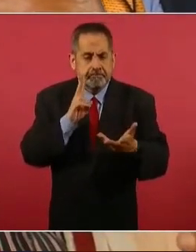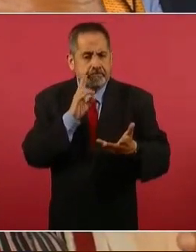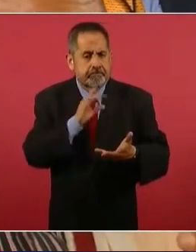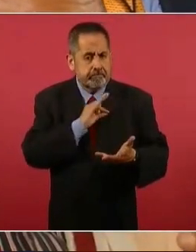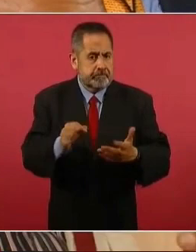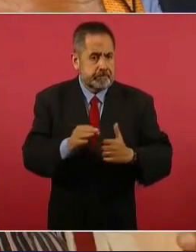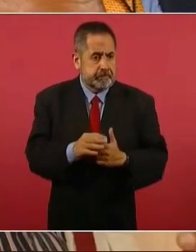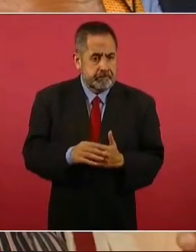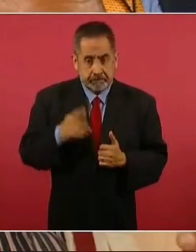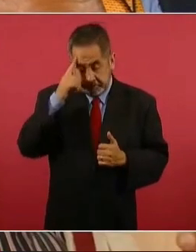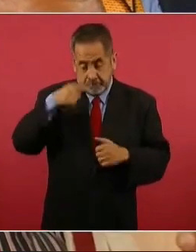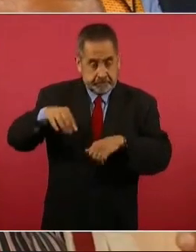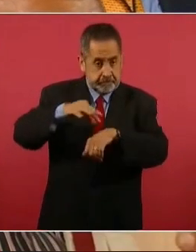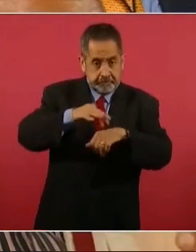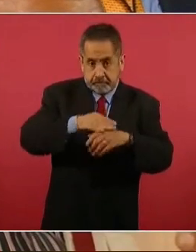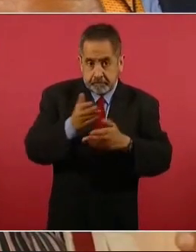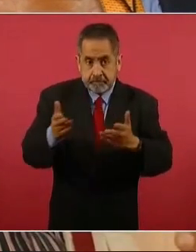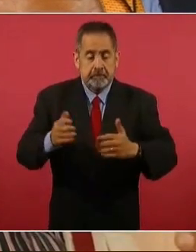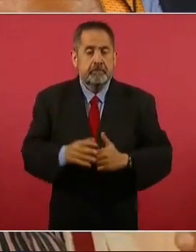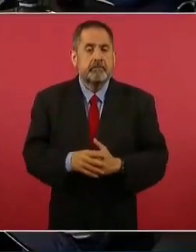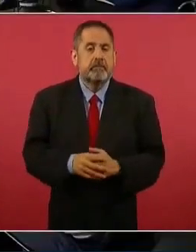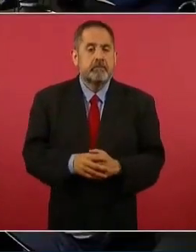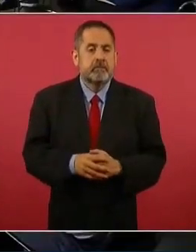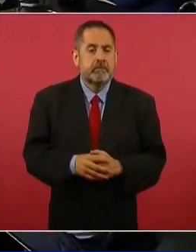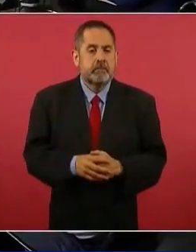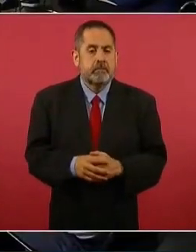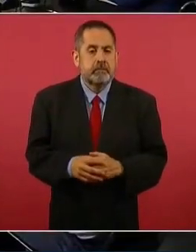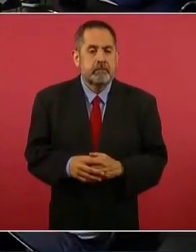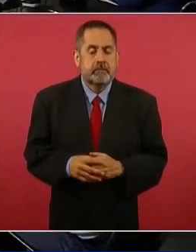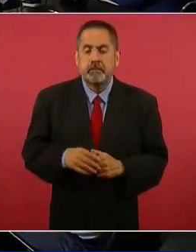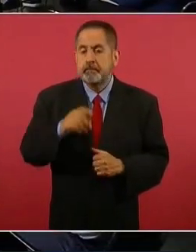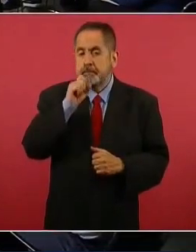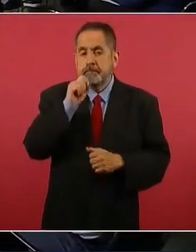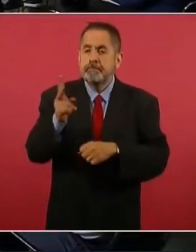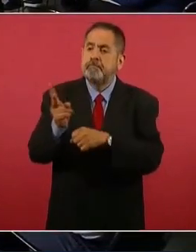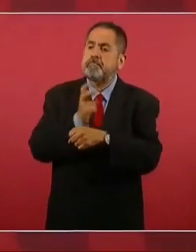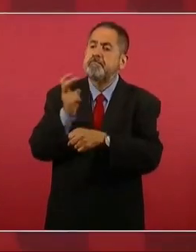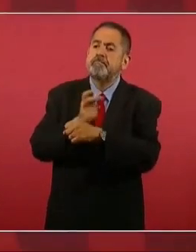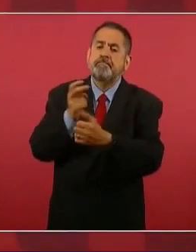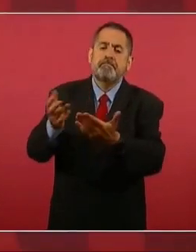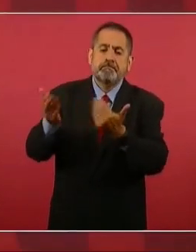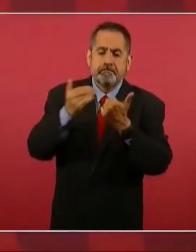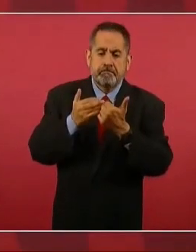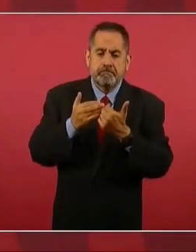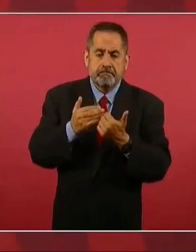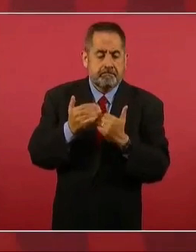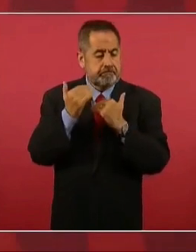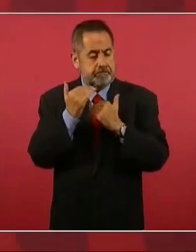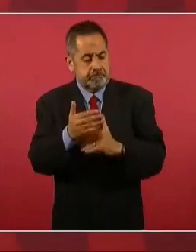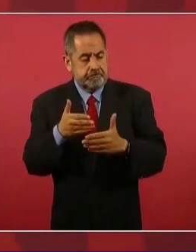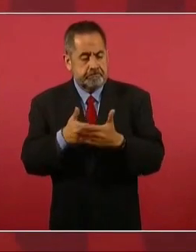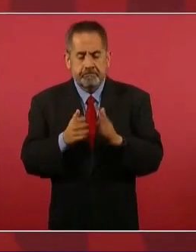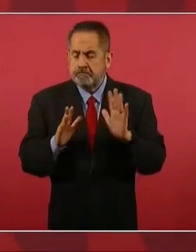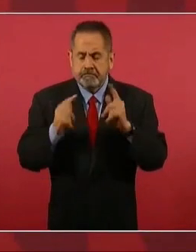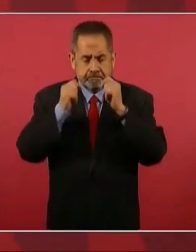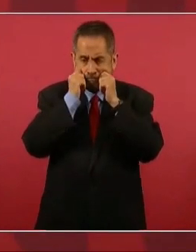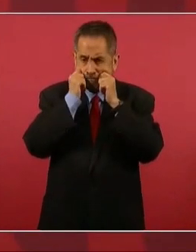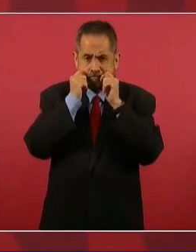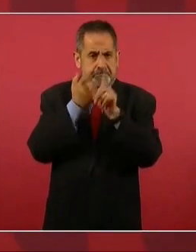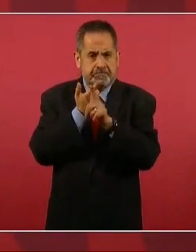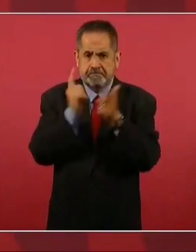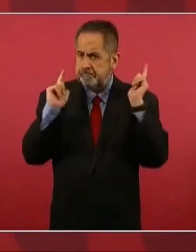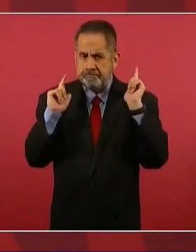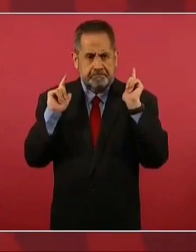abrir una convocatoria para los médicos jubilados? Esta misma convocatoria no tiene una restricción ni por edad ni por